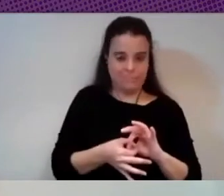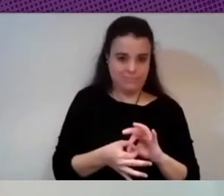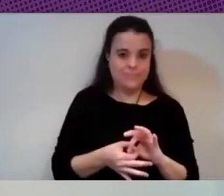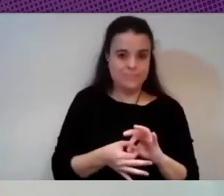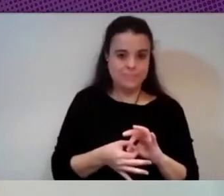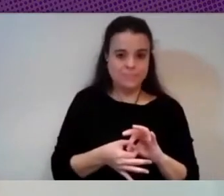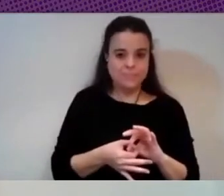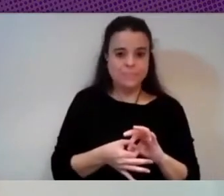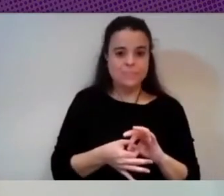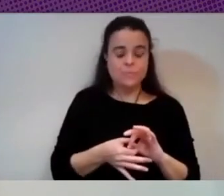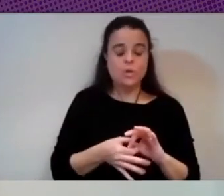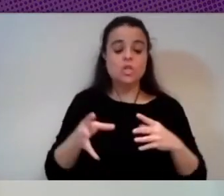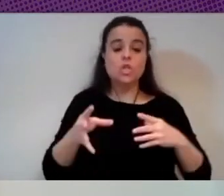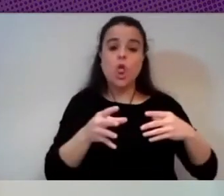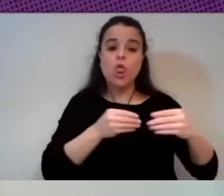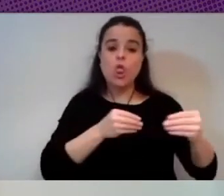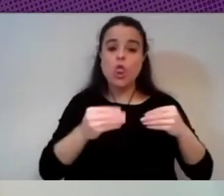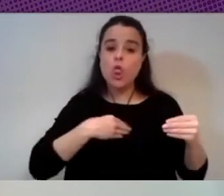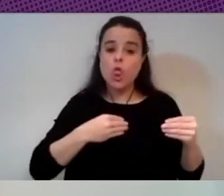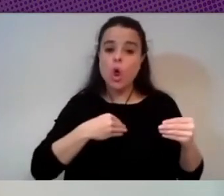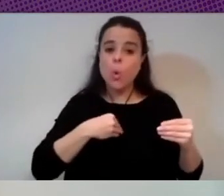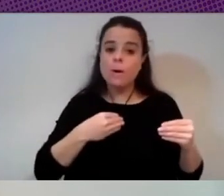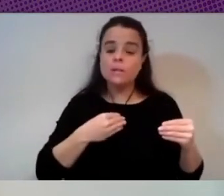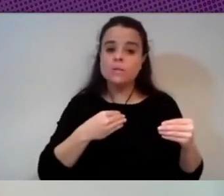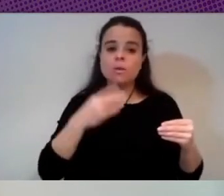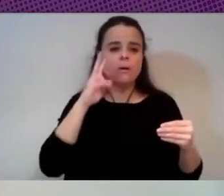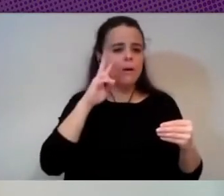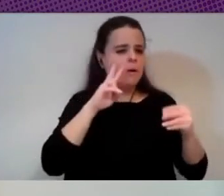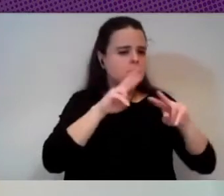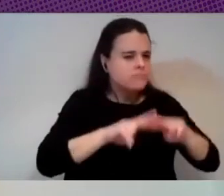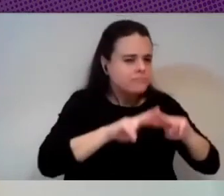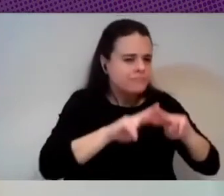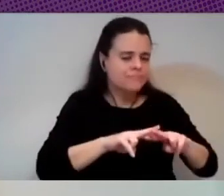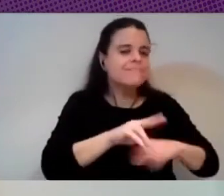dentro de los documentos y dentro de las patentes a ver un poco qué están haciendo